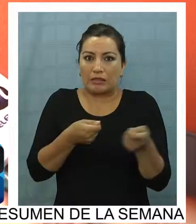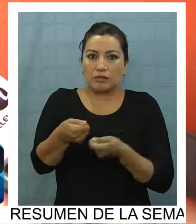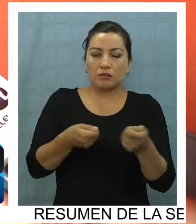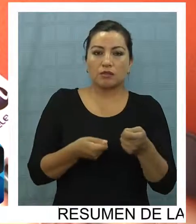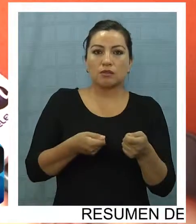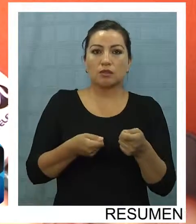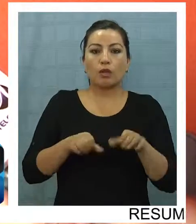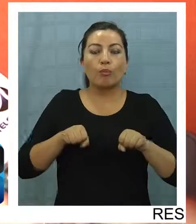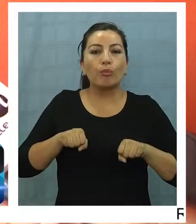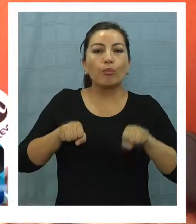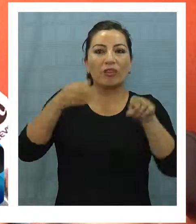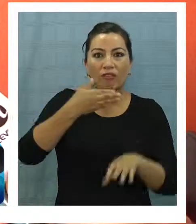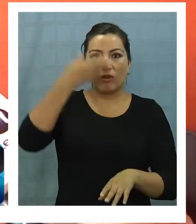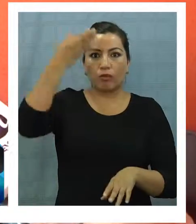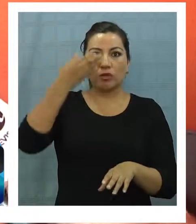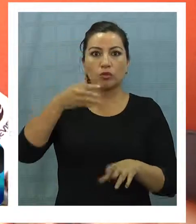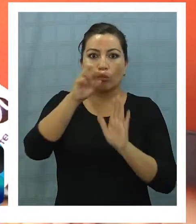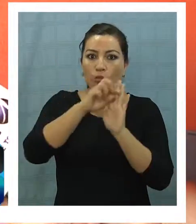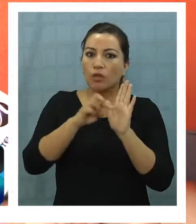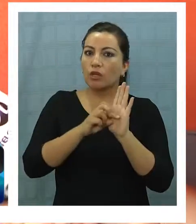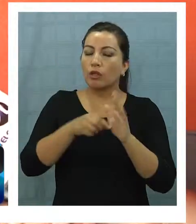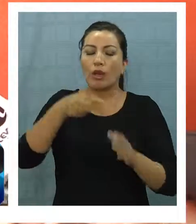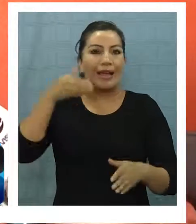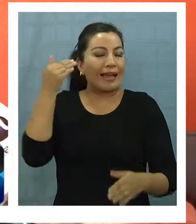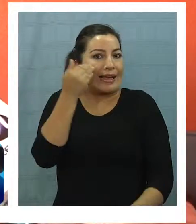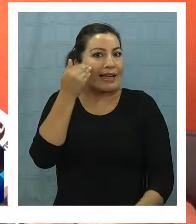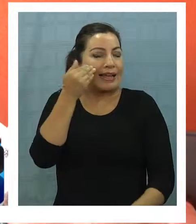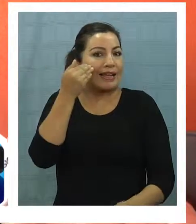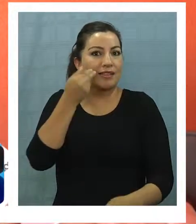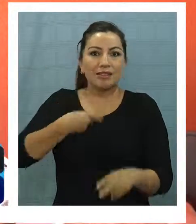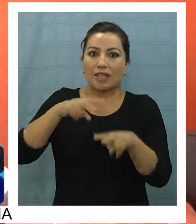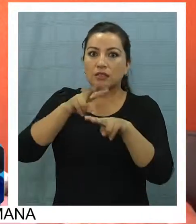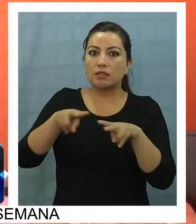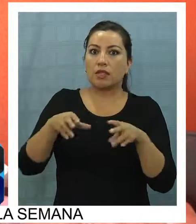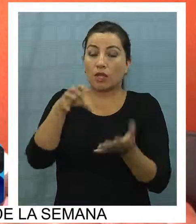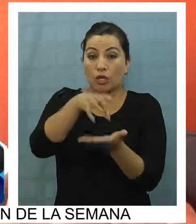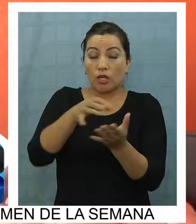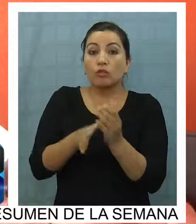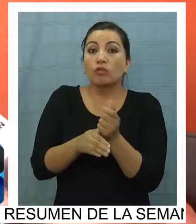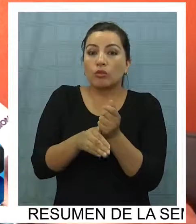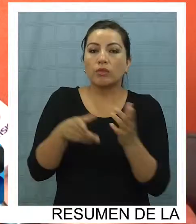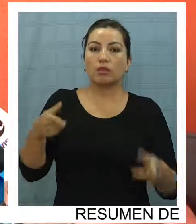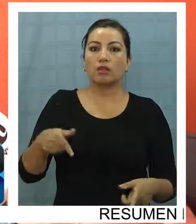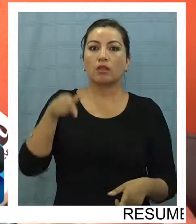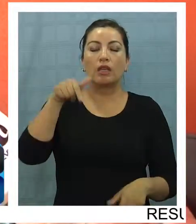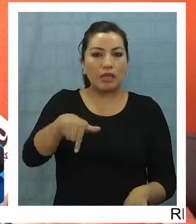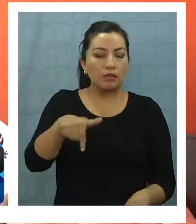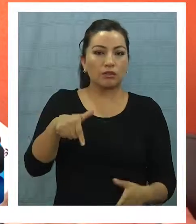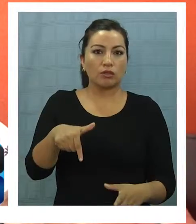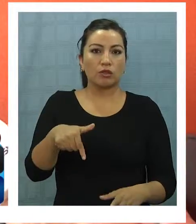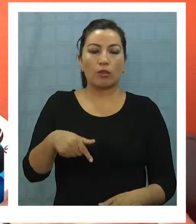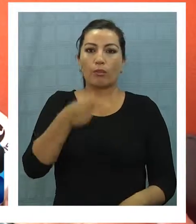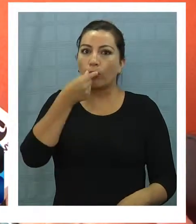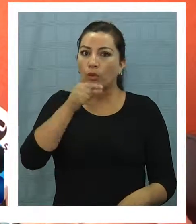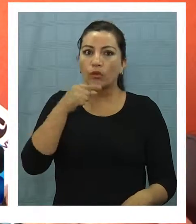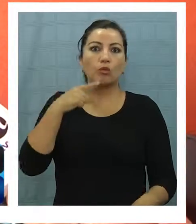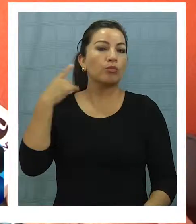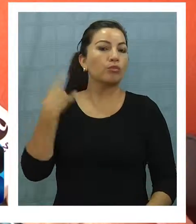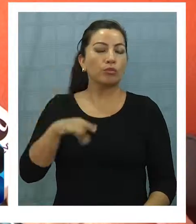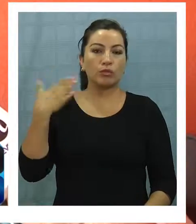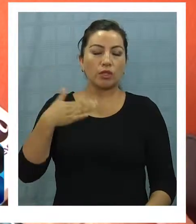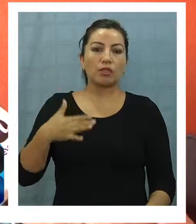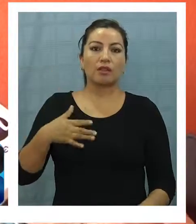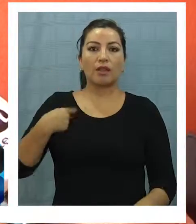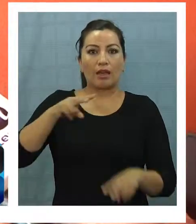supermercado popular, proyecto que se está implementando, que está a punto de llevarse a cabo en Tocopilla. Por lo tanto, creíamos que urgía, que no es cierto, generar esa